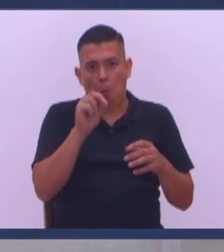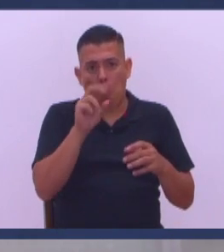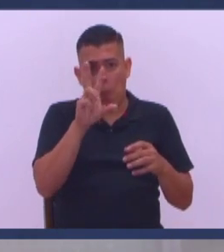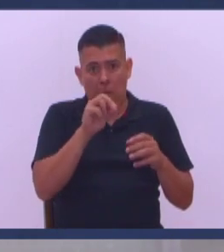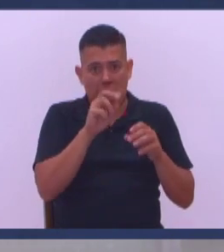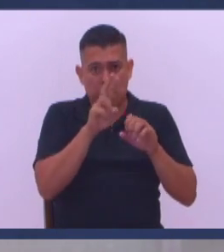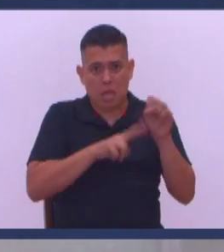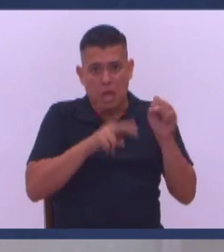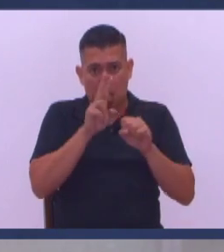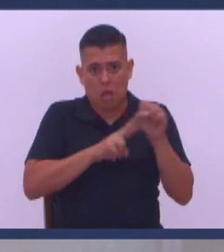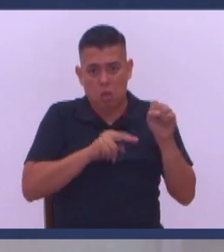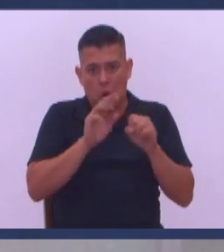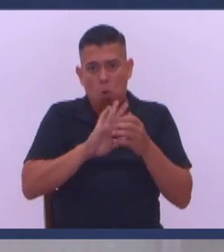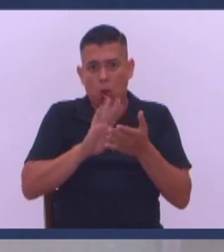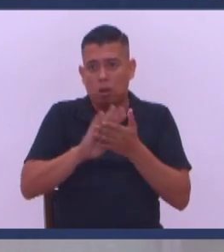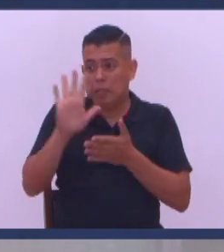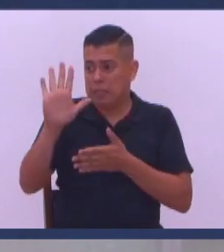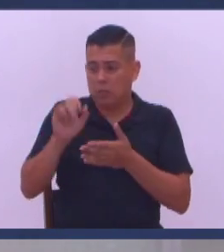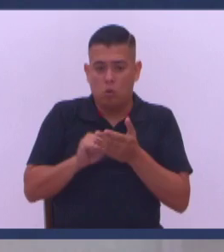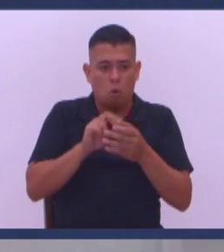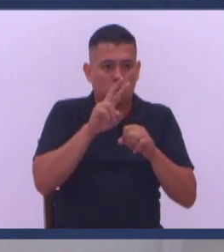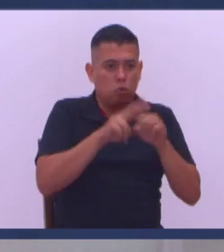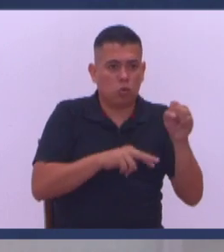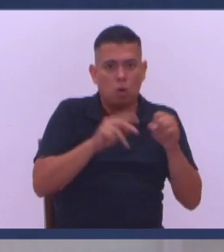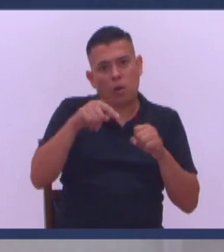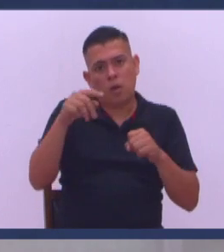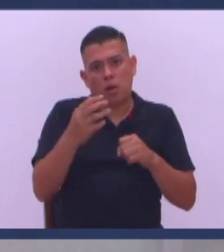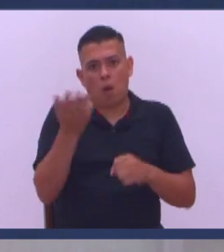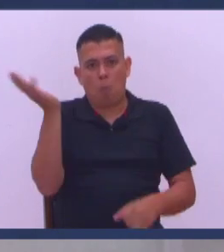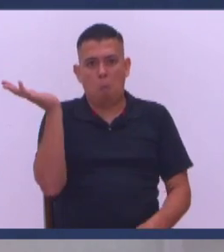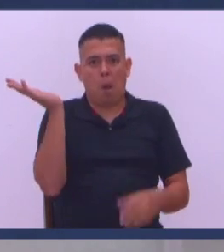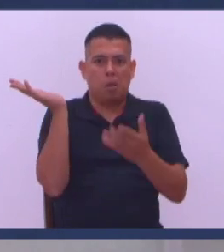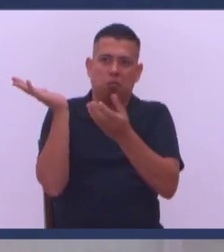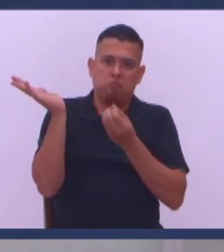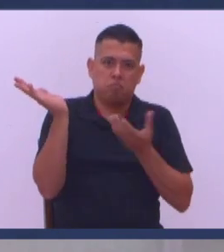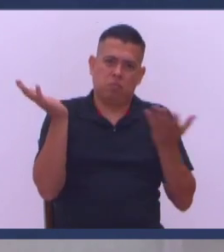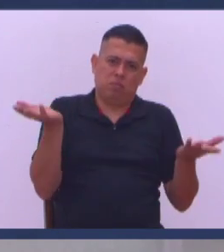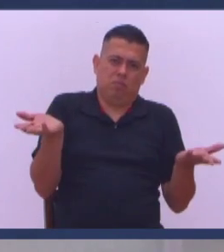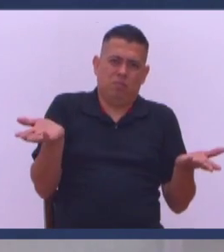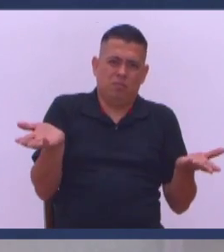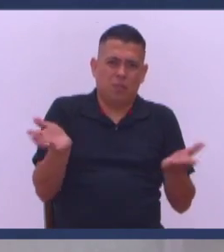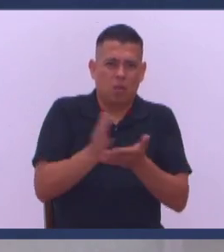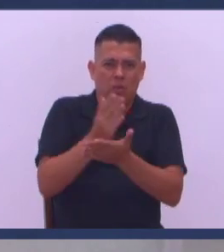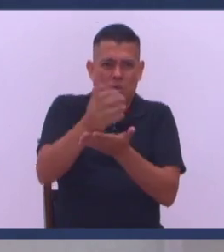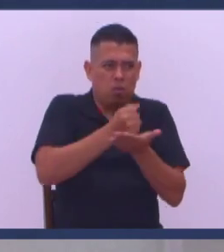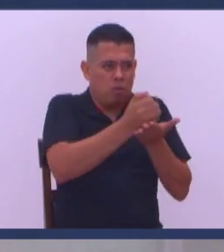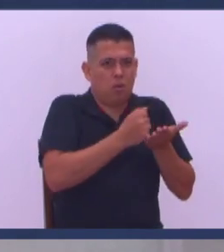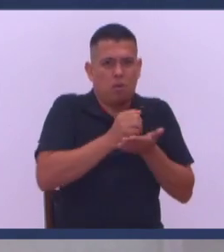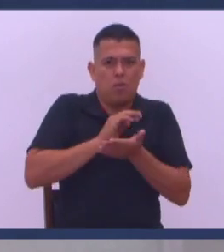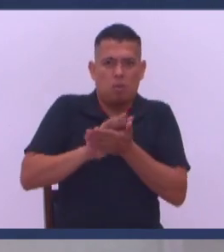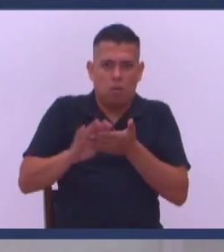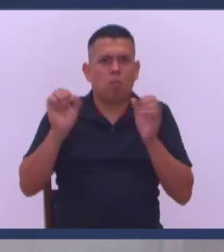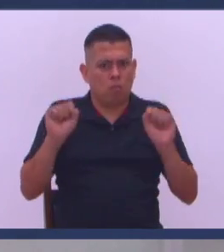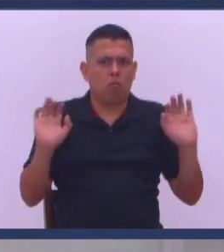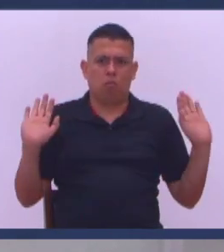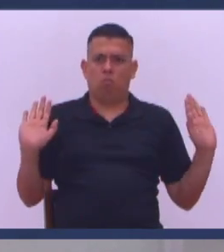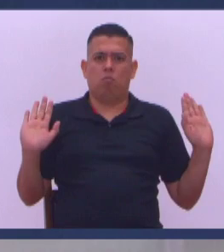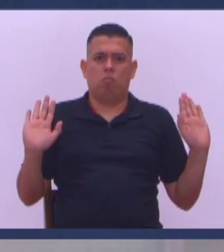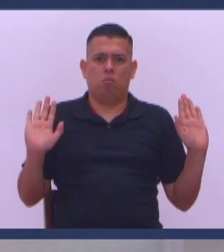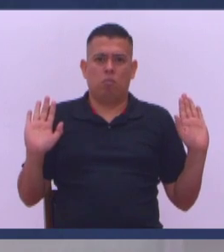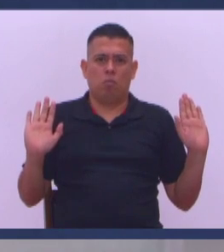otro dice Aquí tengo dos yo Y el otro dice Aquí tengo cinco yo Va mandemos Otro apoyo campero Démosle pues O no se puede Bueno